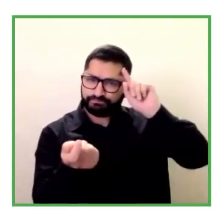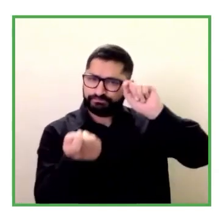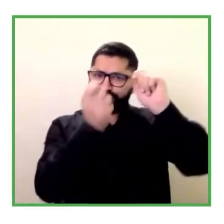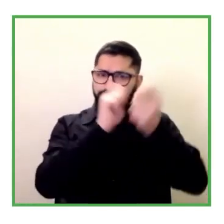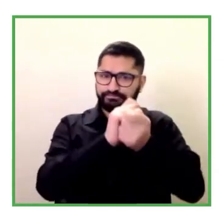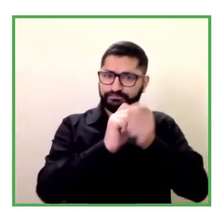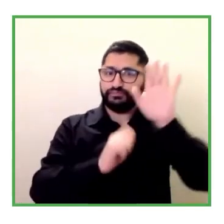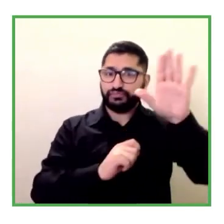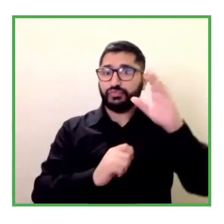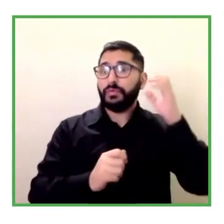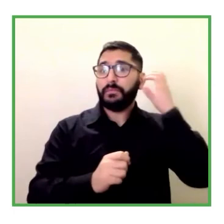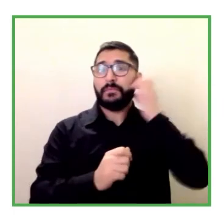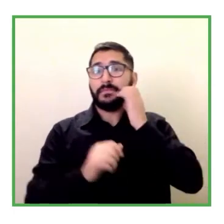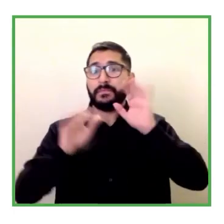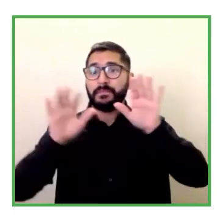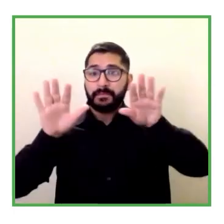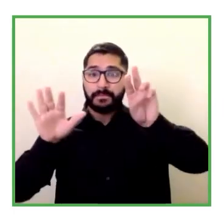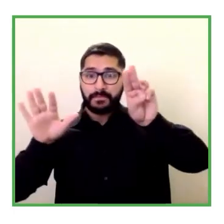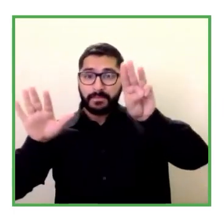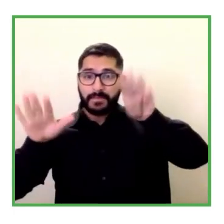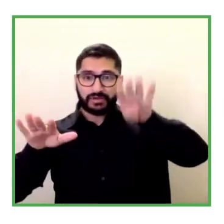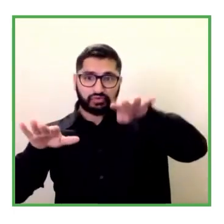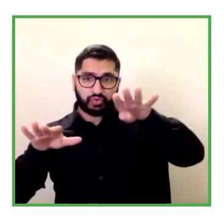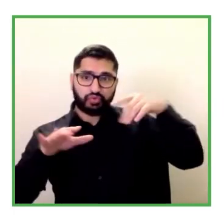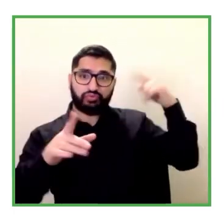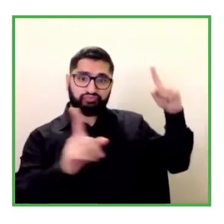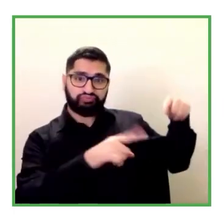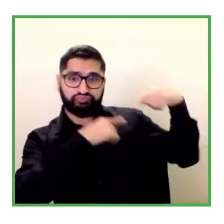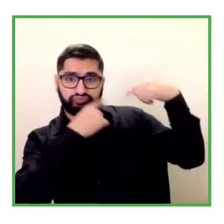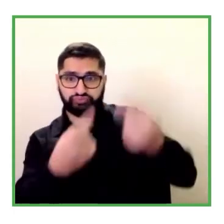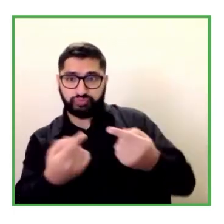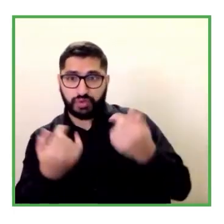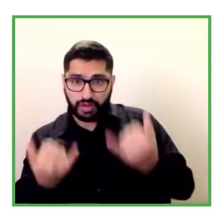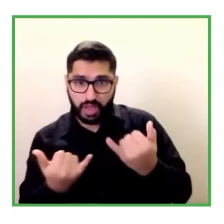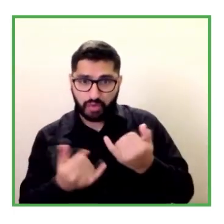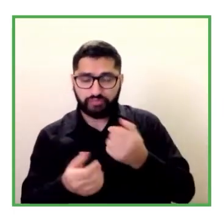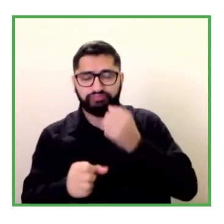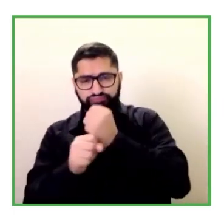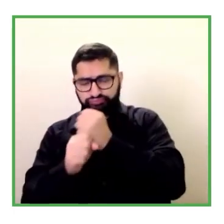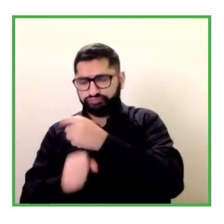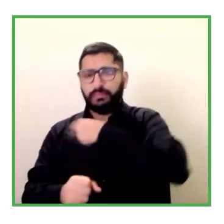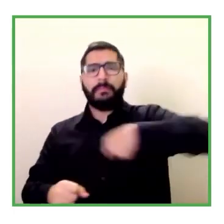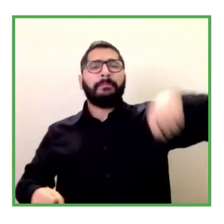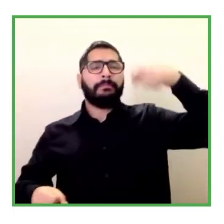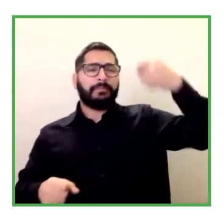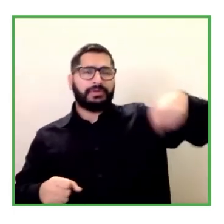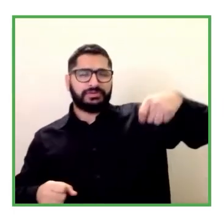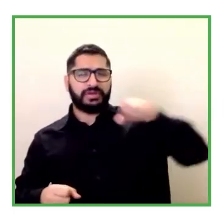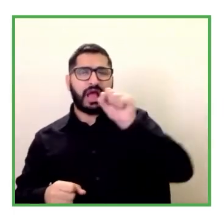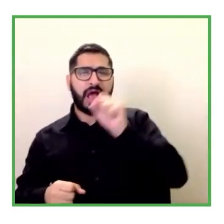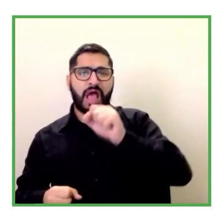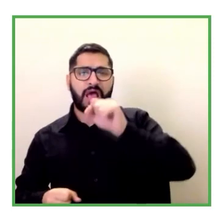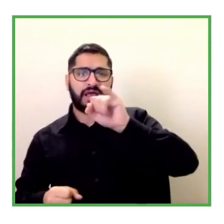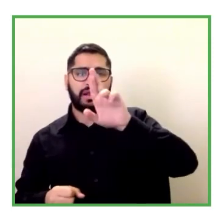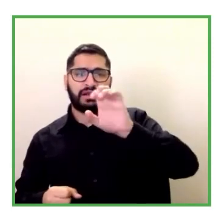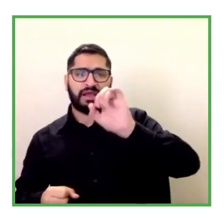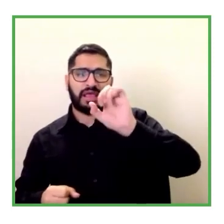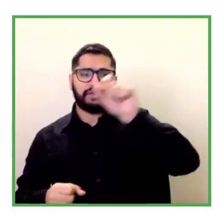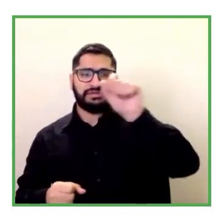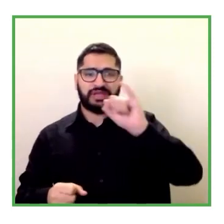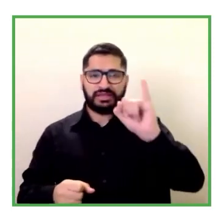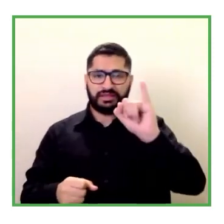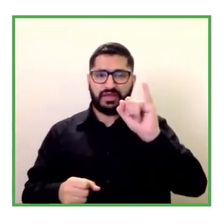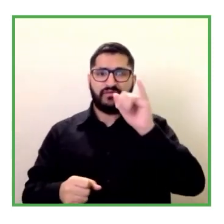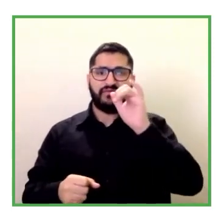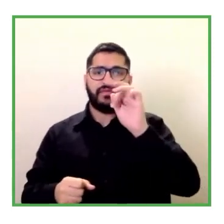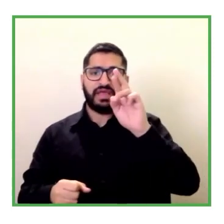comenzó precisamente o que lo inauguró el presidente de la RIEI Fernando Estrada que son actividades abiertas también en temas